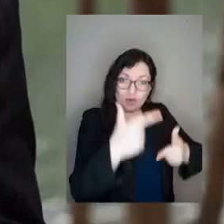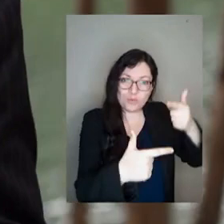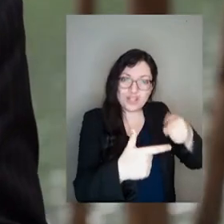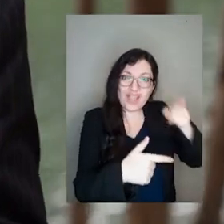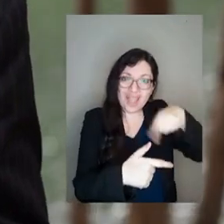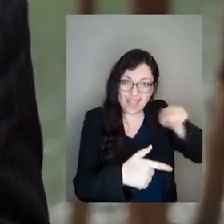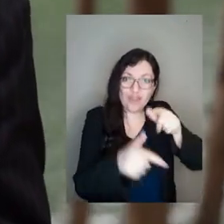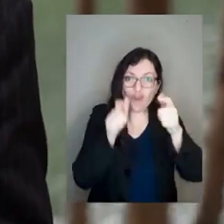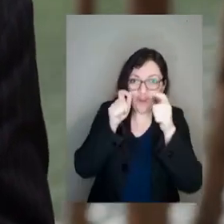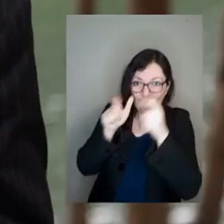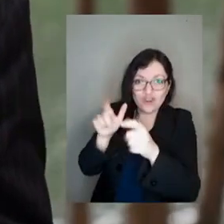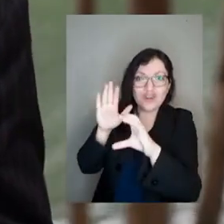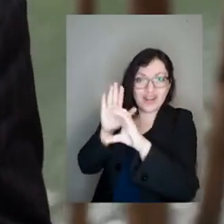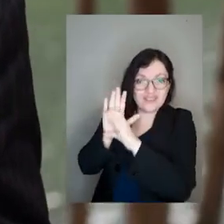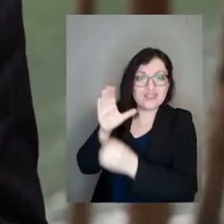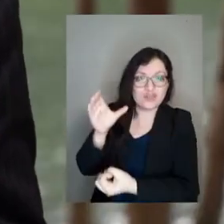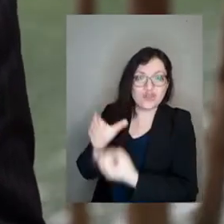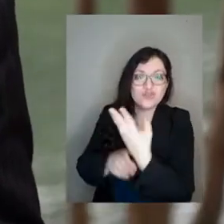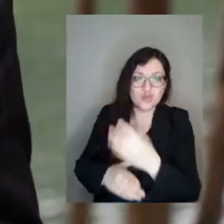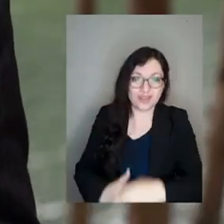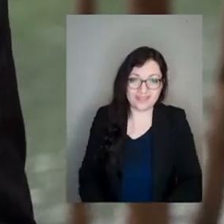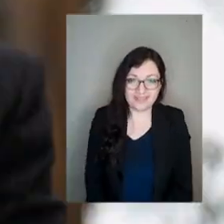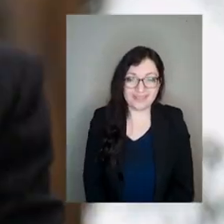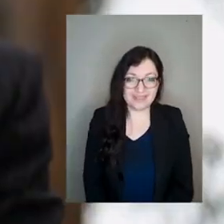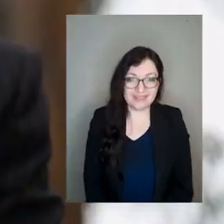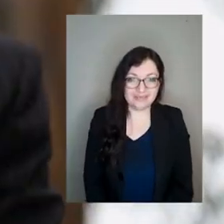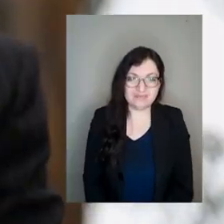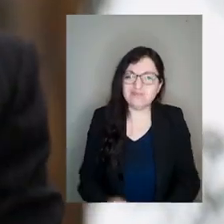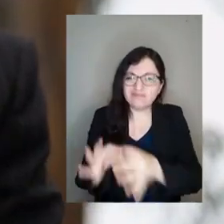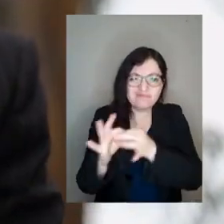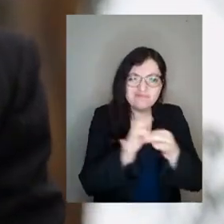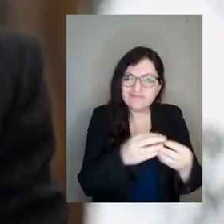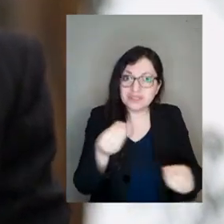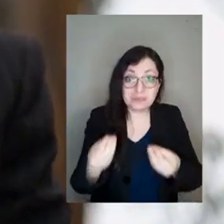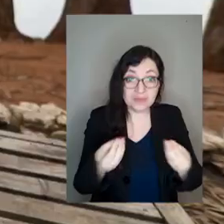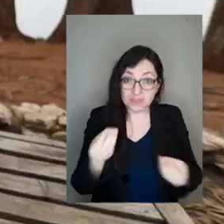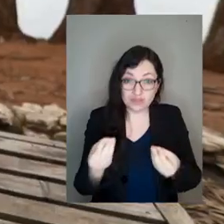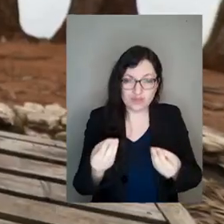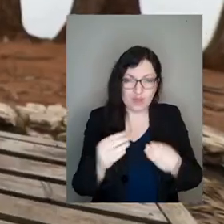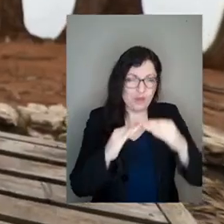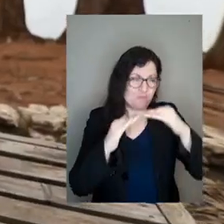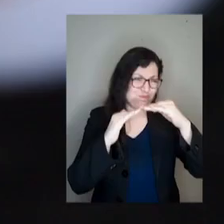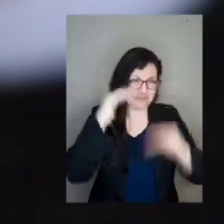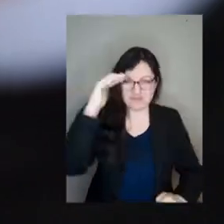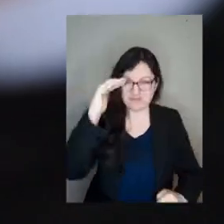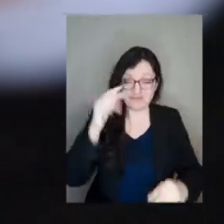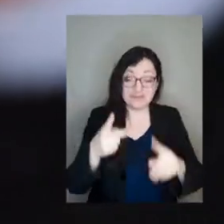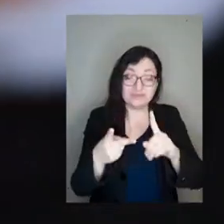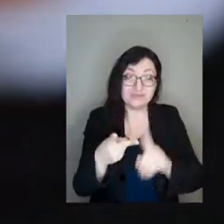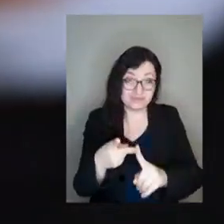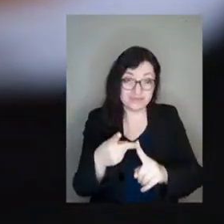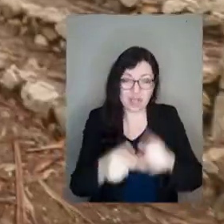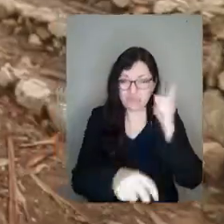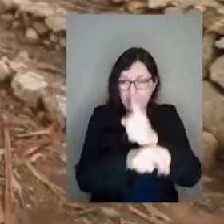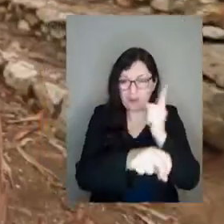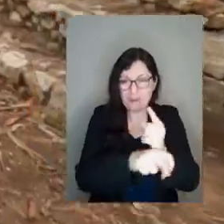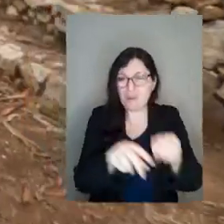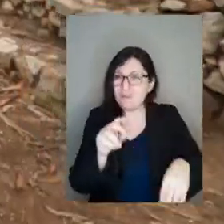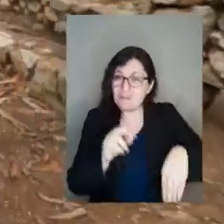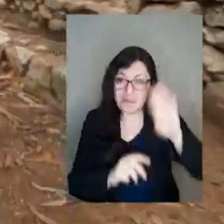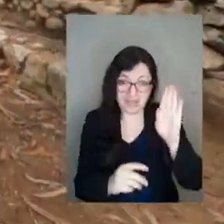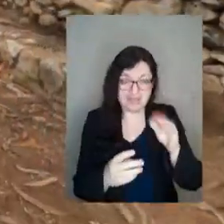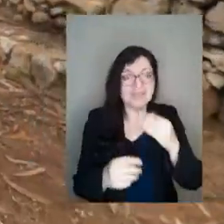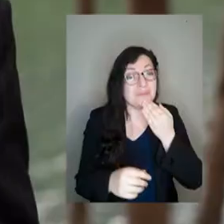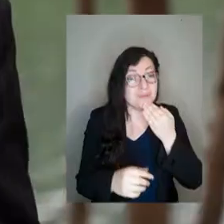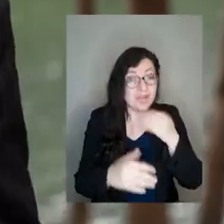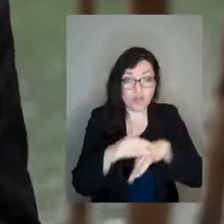Los políticos controlaban a esta nueva constitución. ¿Cuál fue el resultado de ello? Mayor desigualdad, mayor autoritarismo